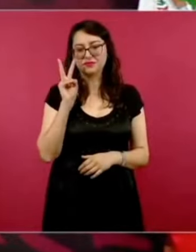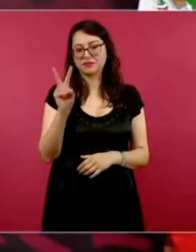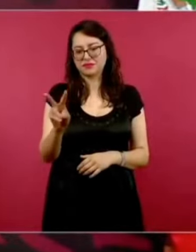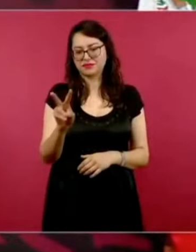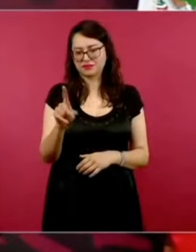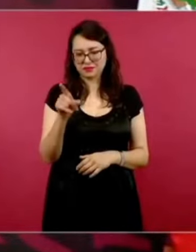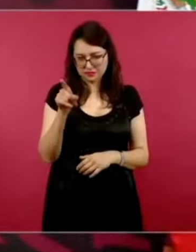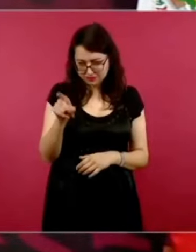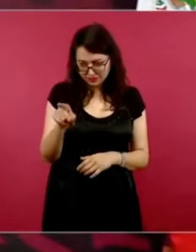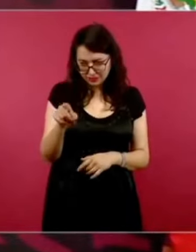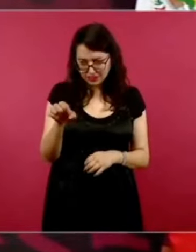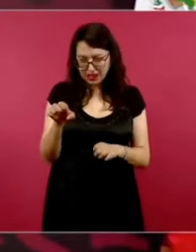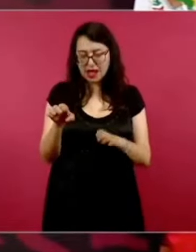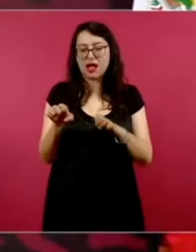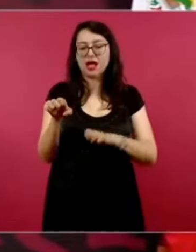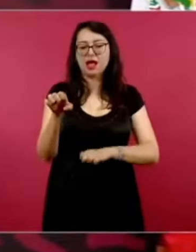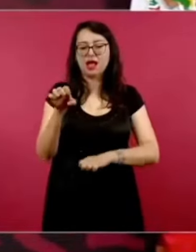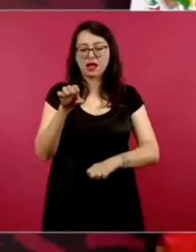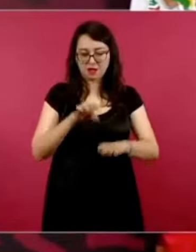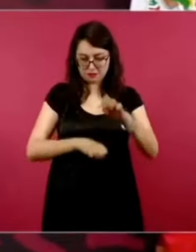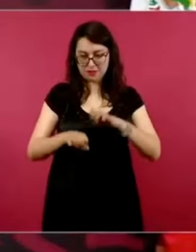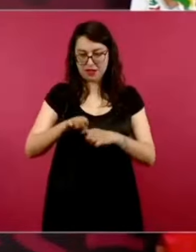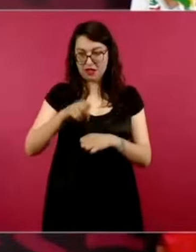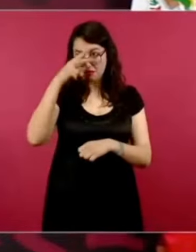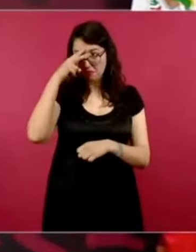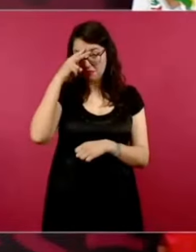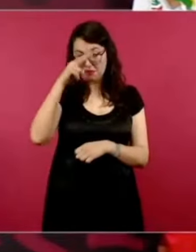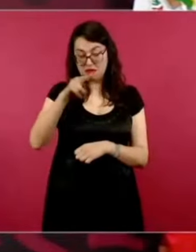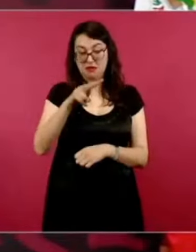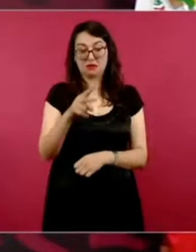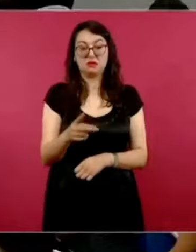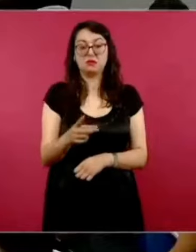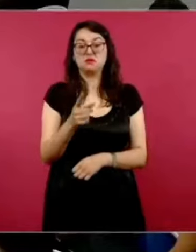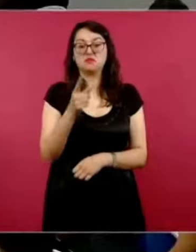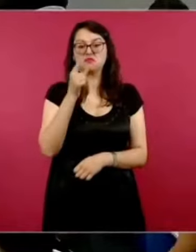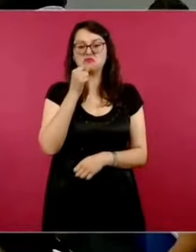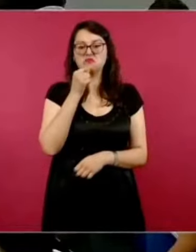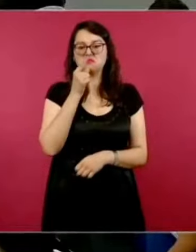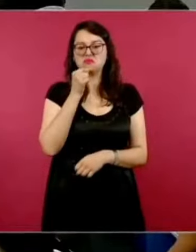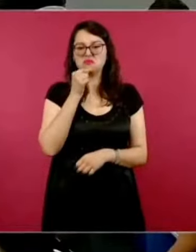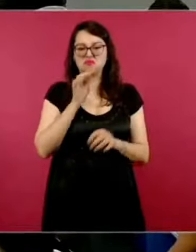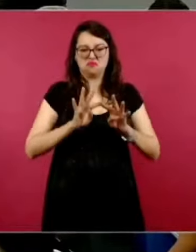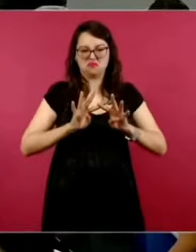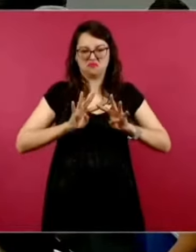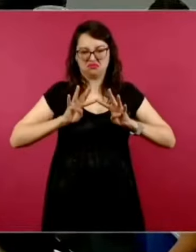embajada, con mucha prepotencia,